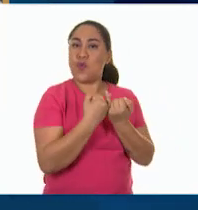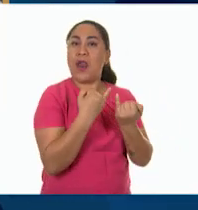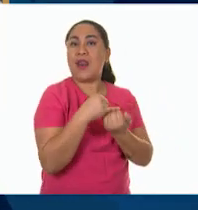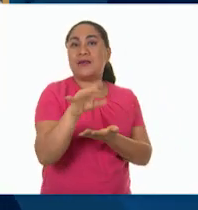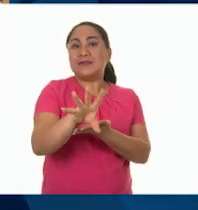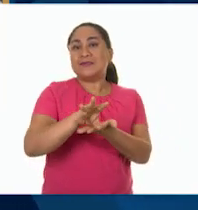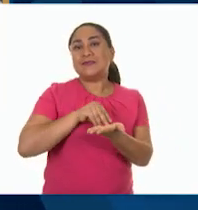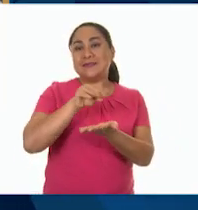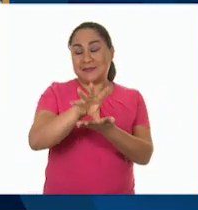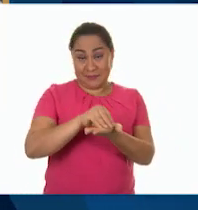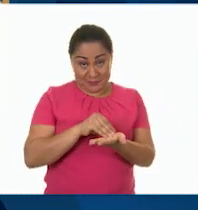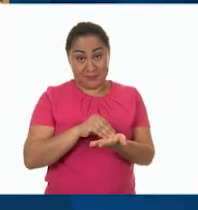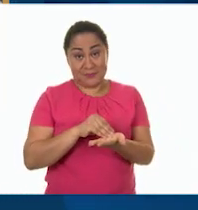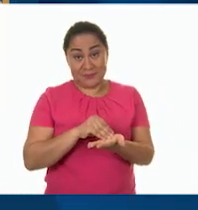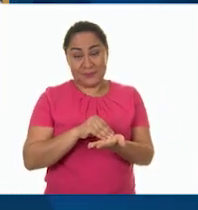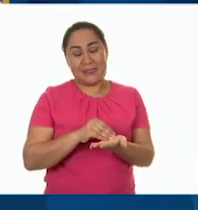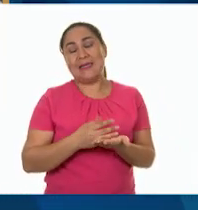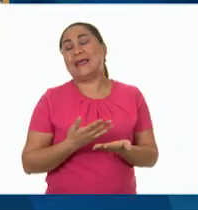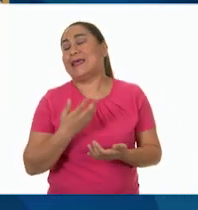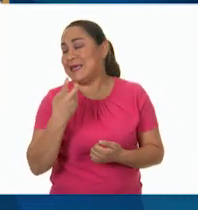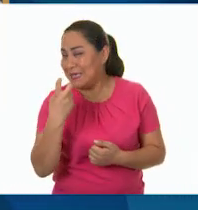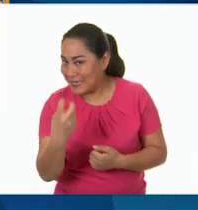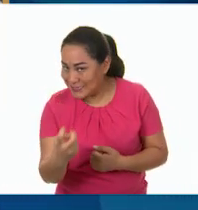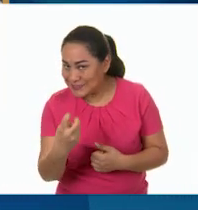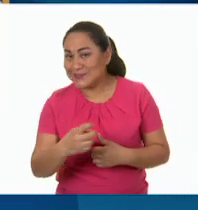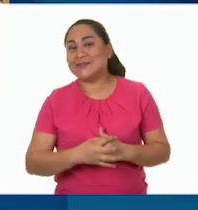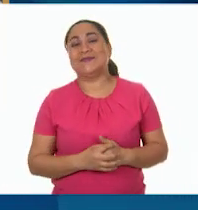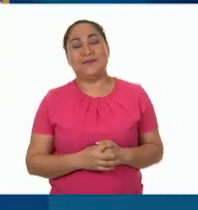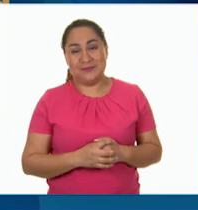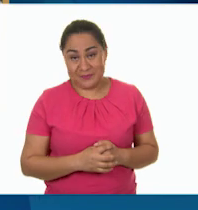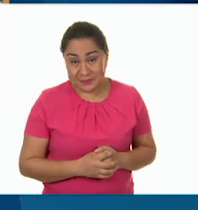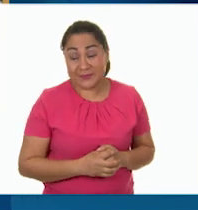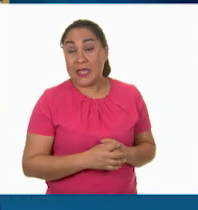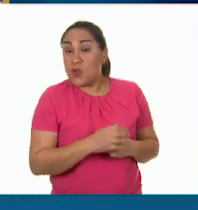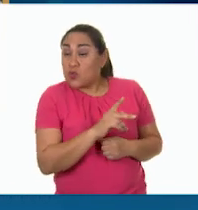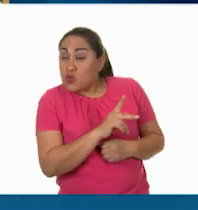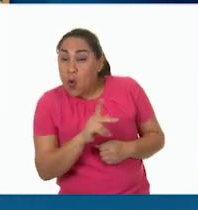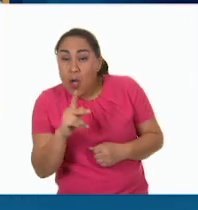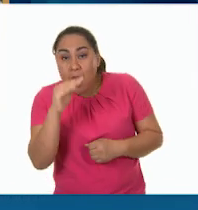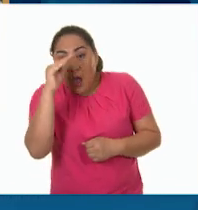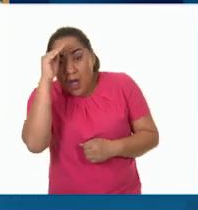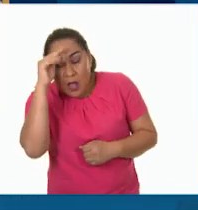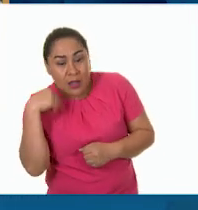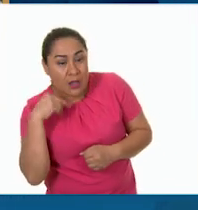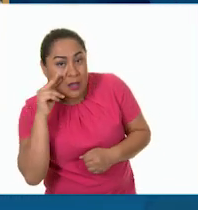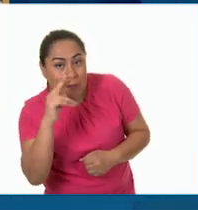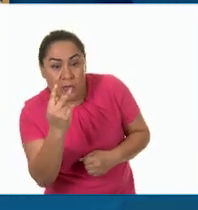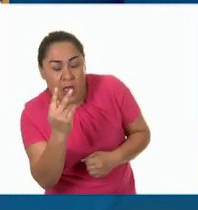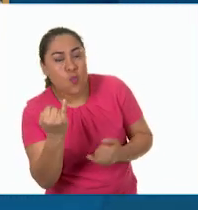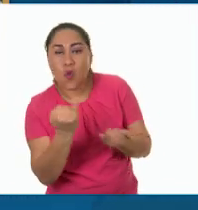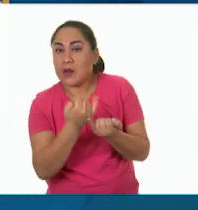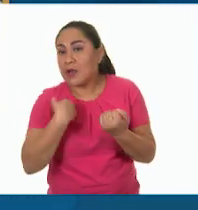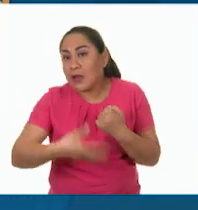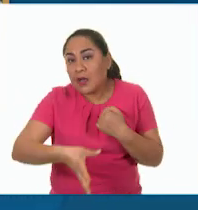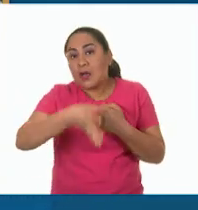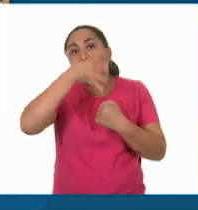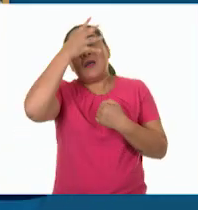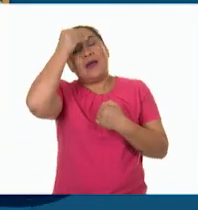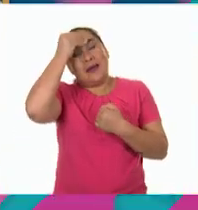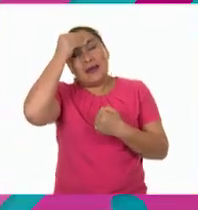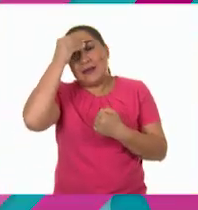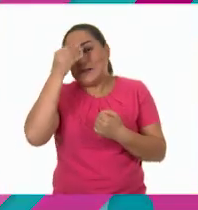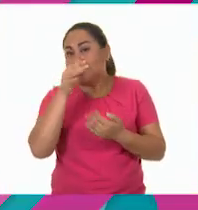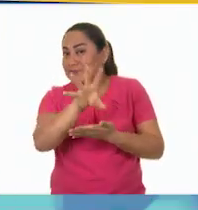ser de esta manera. Exactamente. Todos querían ser y vivir como los personajes que aparecían en la pantalla de sus